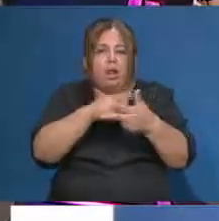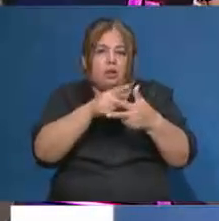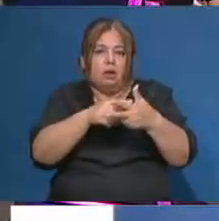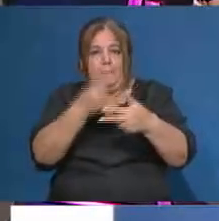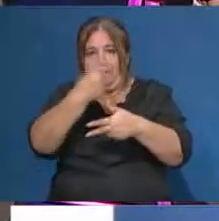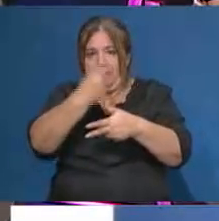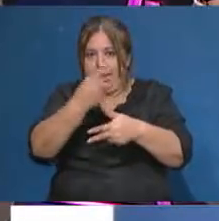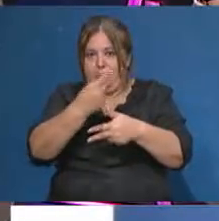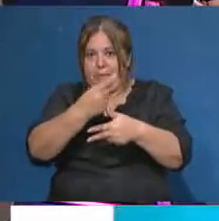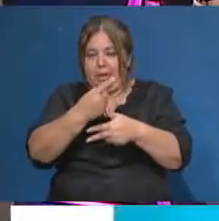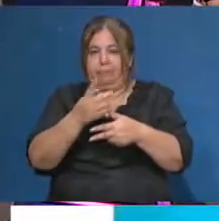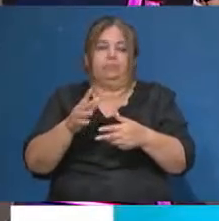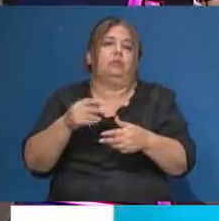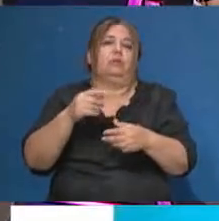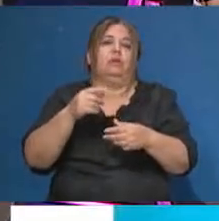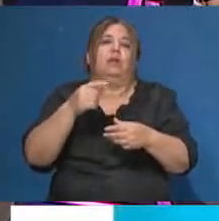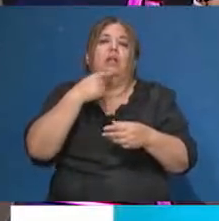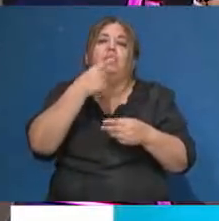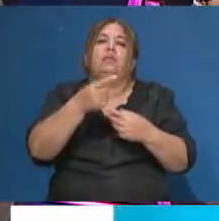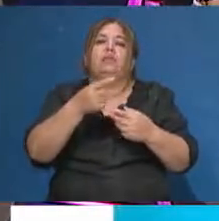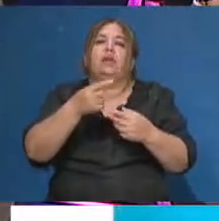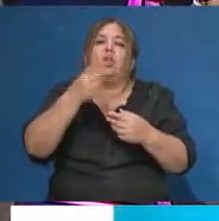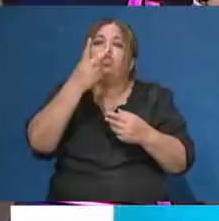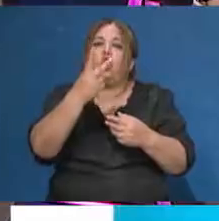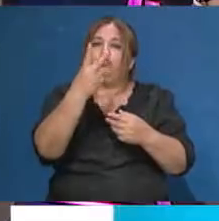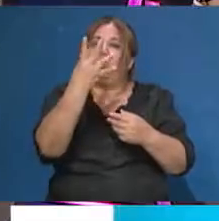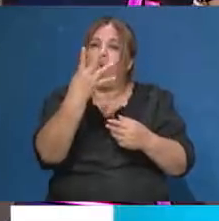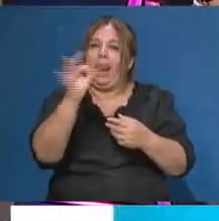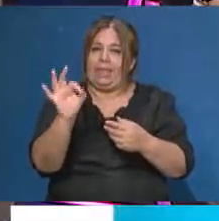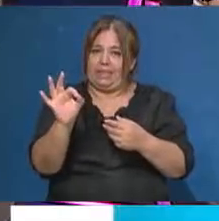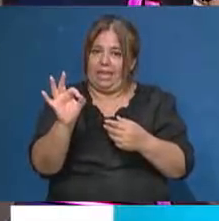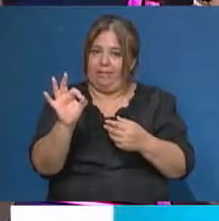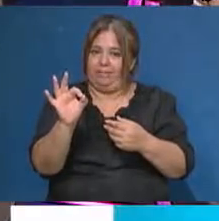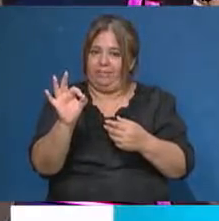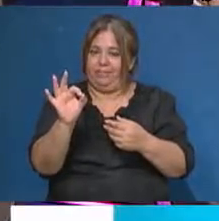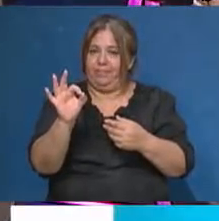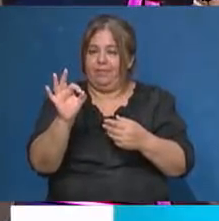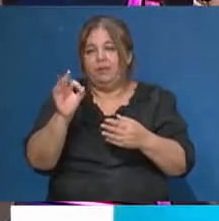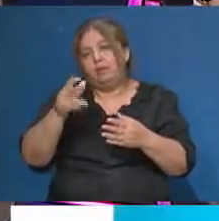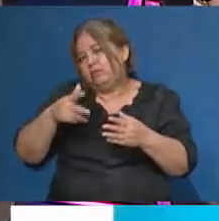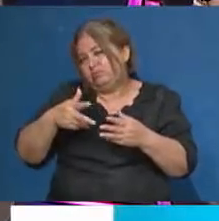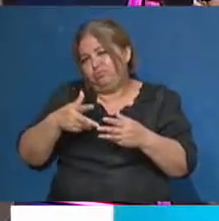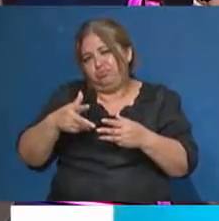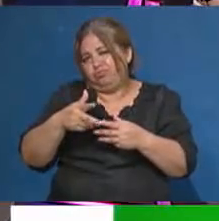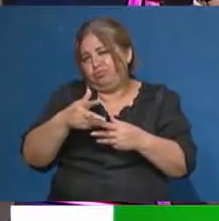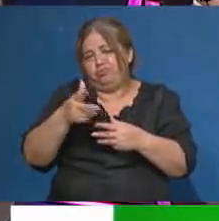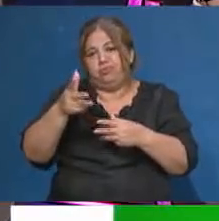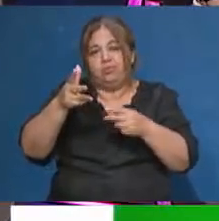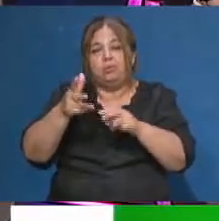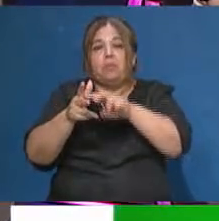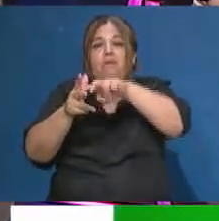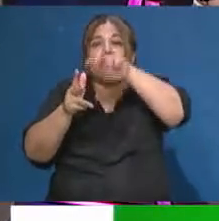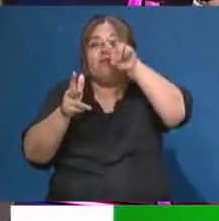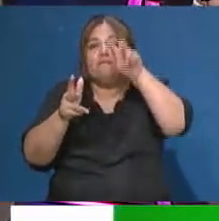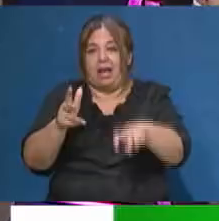que nos dice, mirá, te tenés que tomar el colectivo 2.40 y luego tenés que pasar a hacer el transubordo en el 2